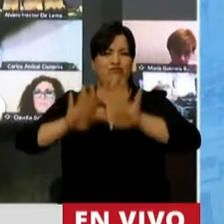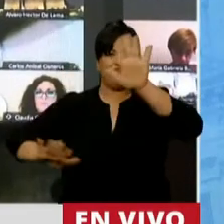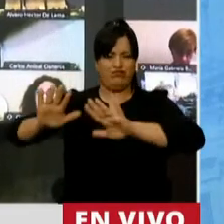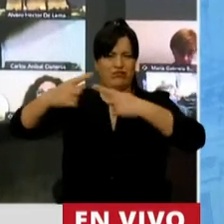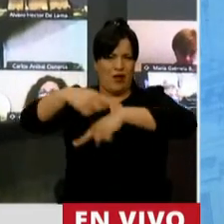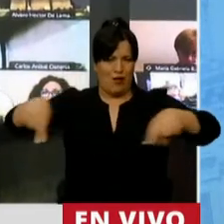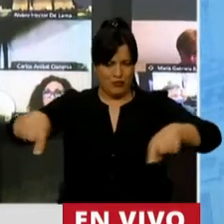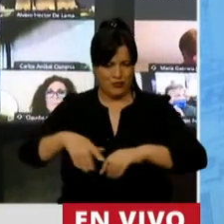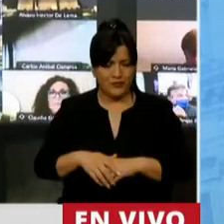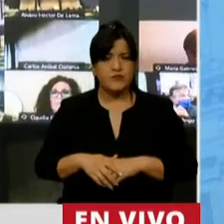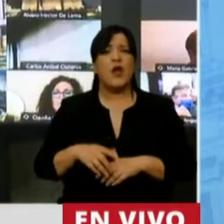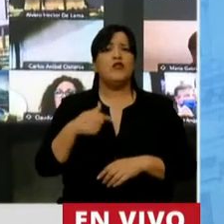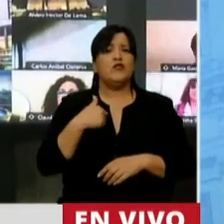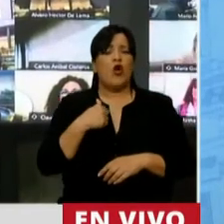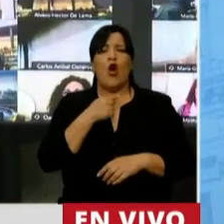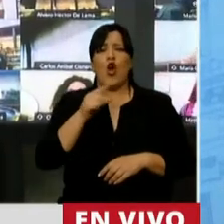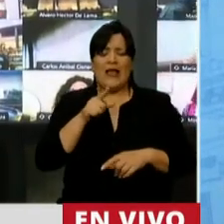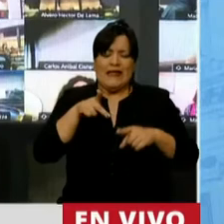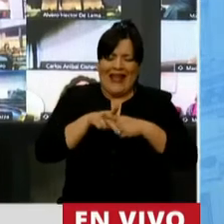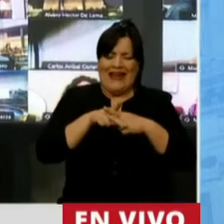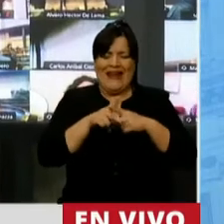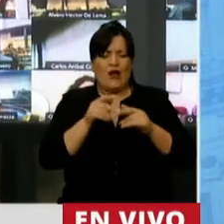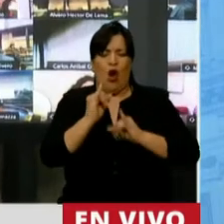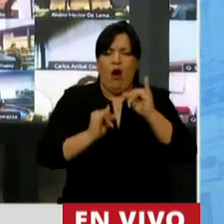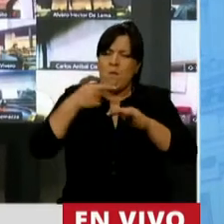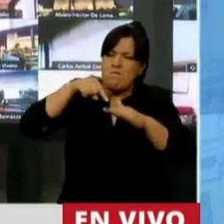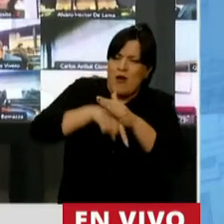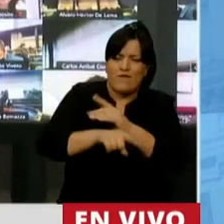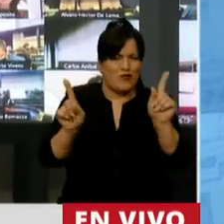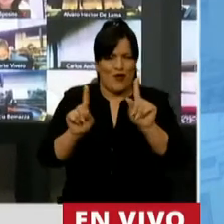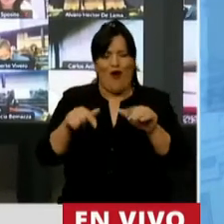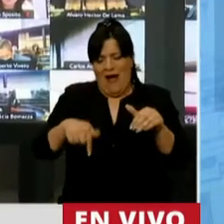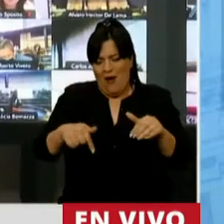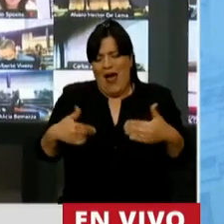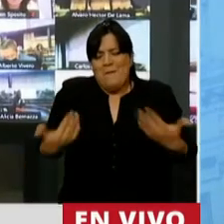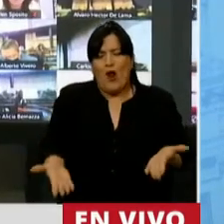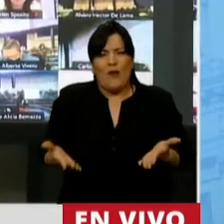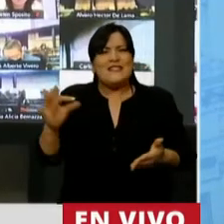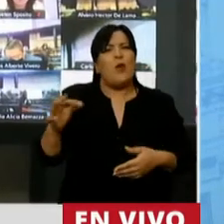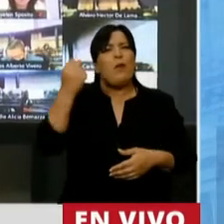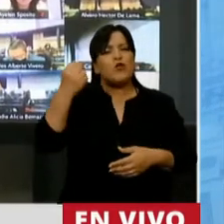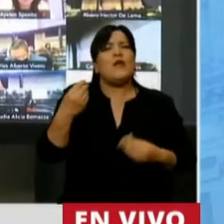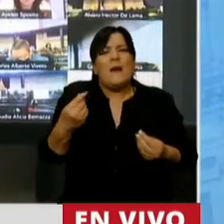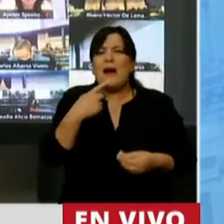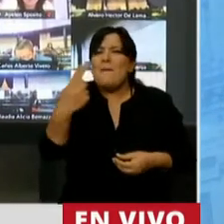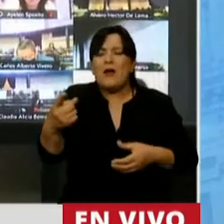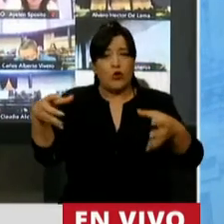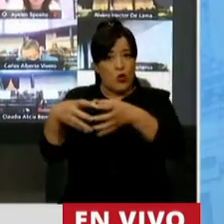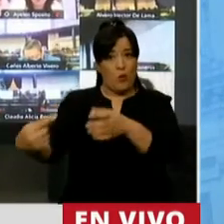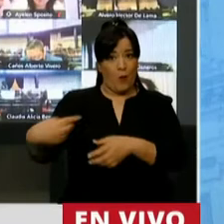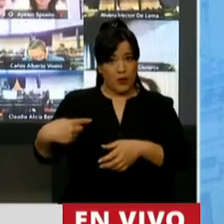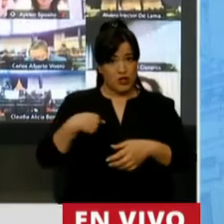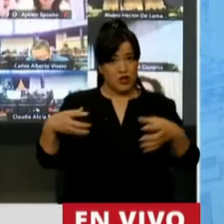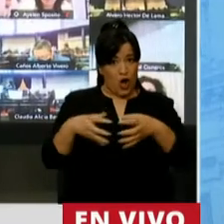Yo no quiero caer en tecnicismos. Preferiría aprovechar la oportunidad para preguntarle a la oposición